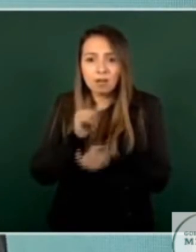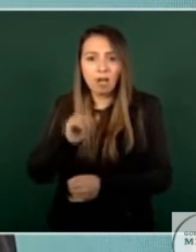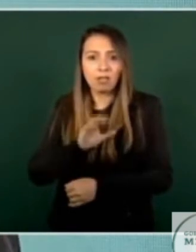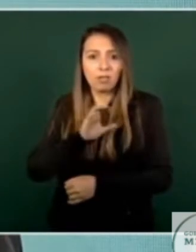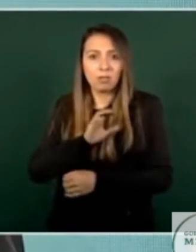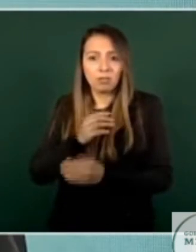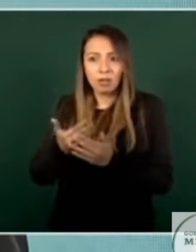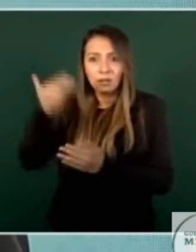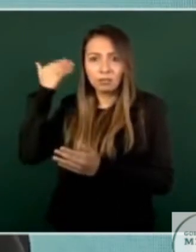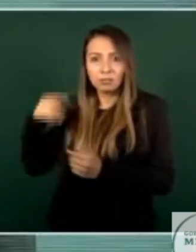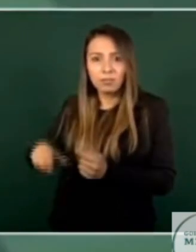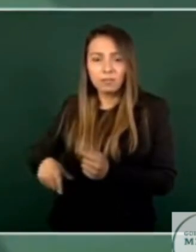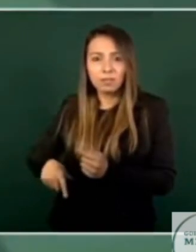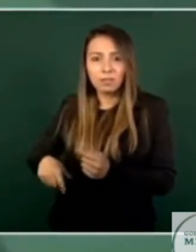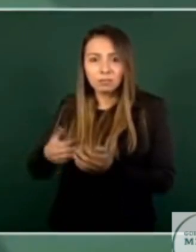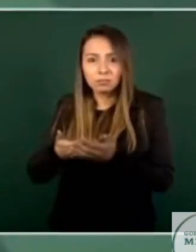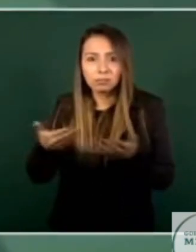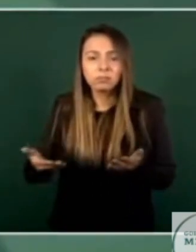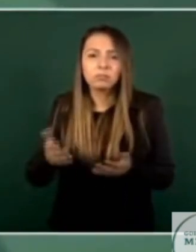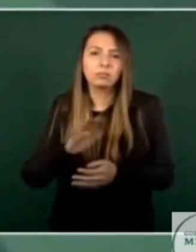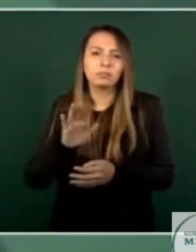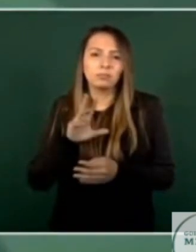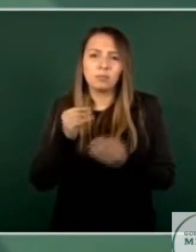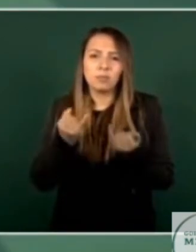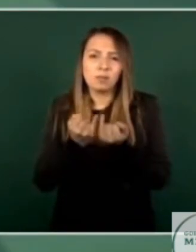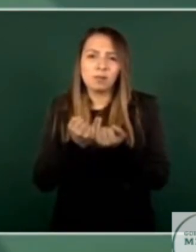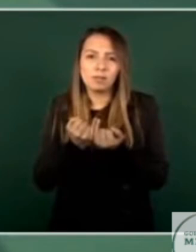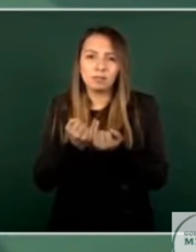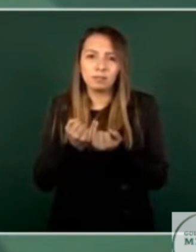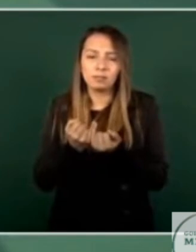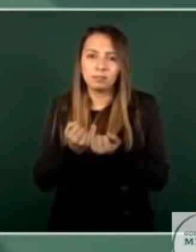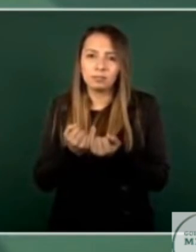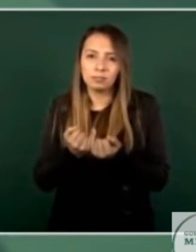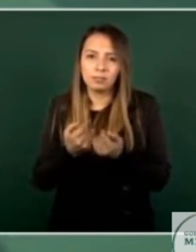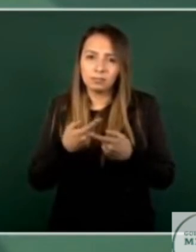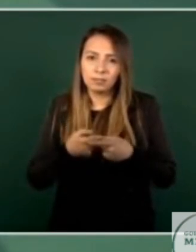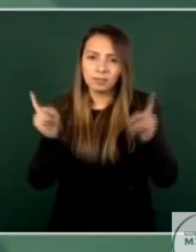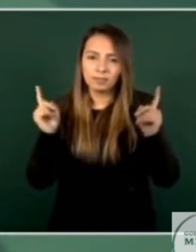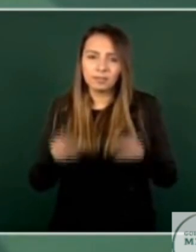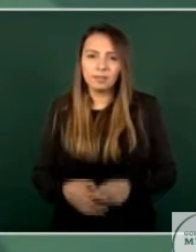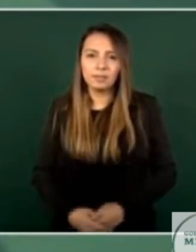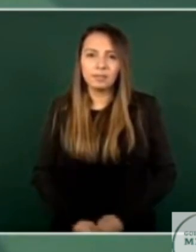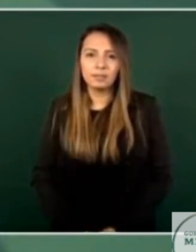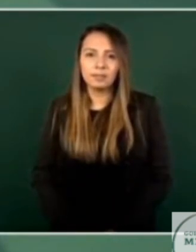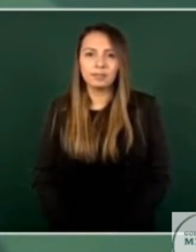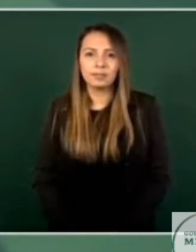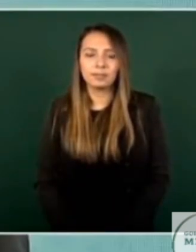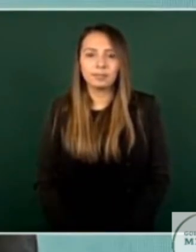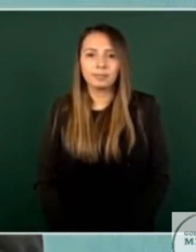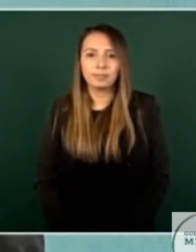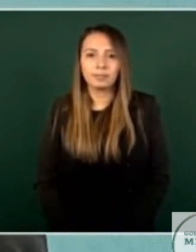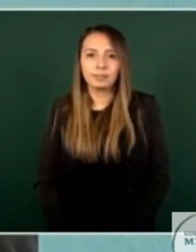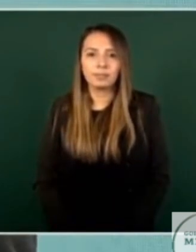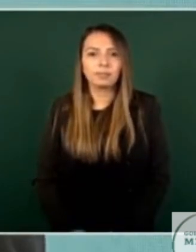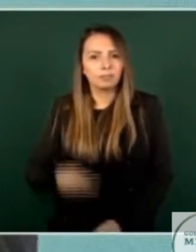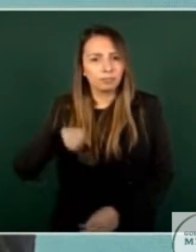que prevalecía anteriormente y